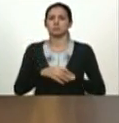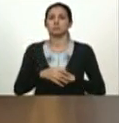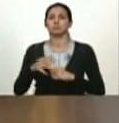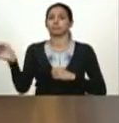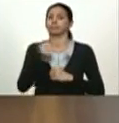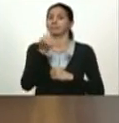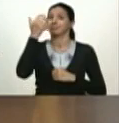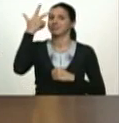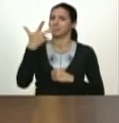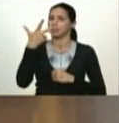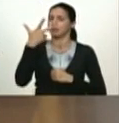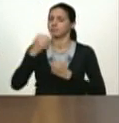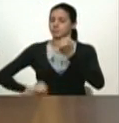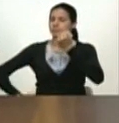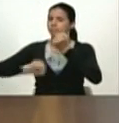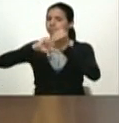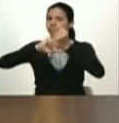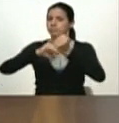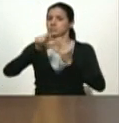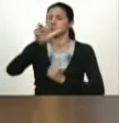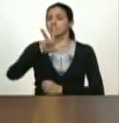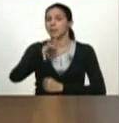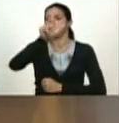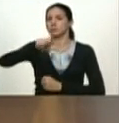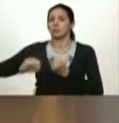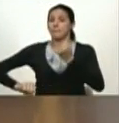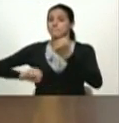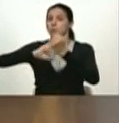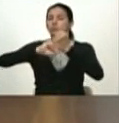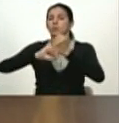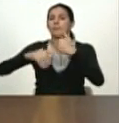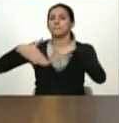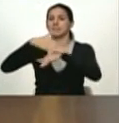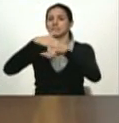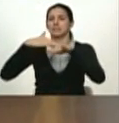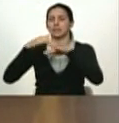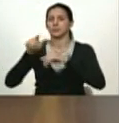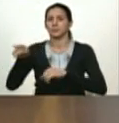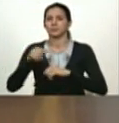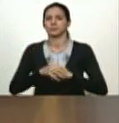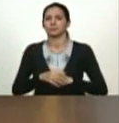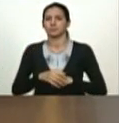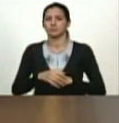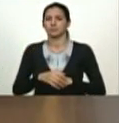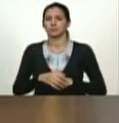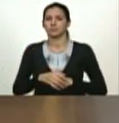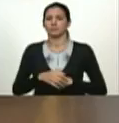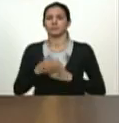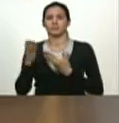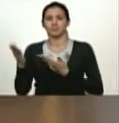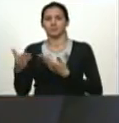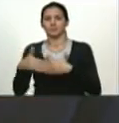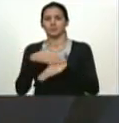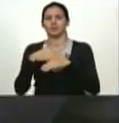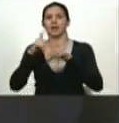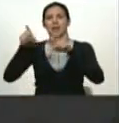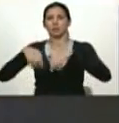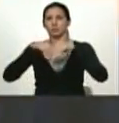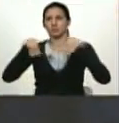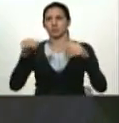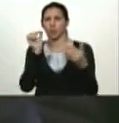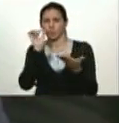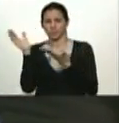para el ministerio de producción agrícola y tierra al comandante Castro Sotel hombre que